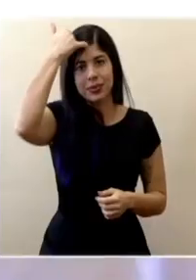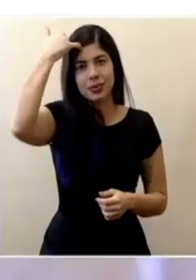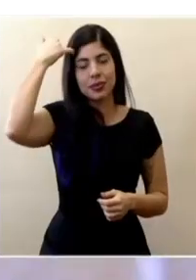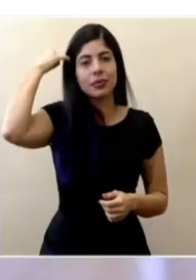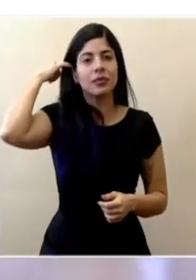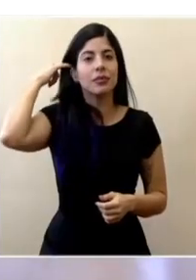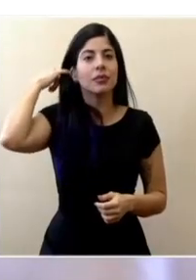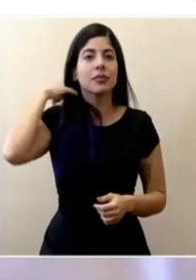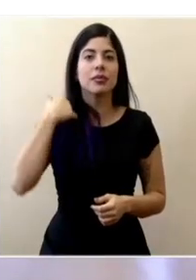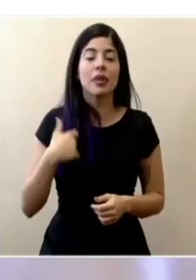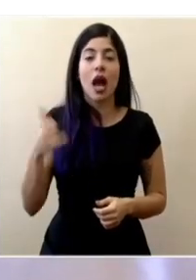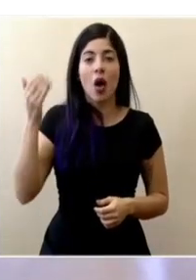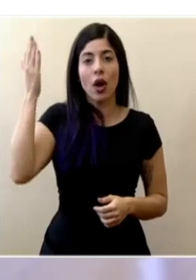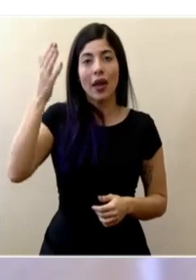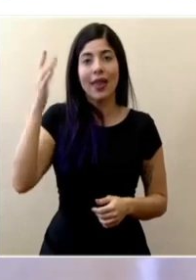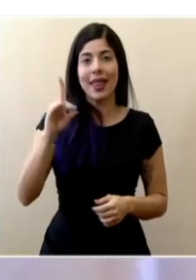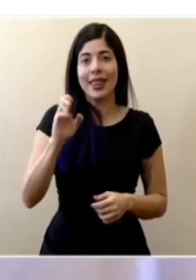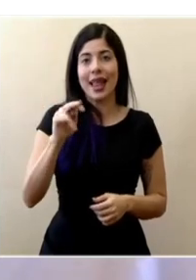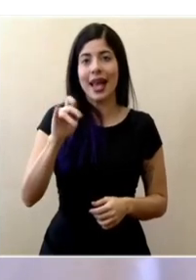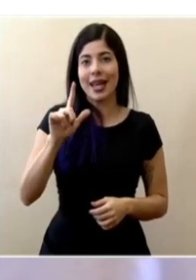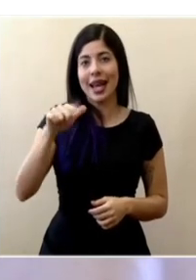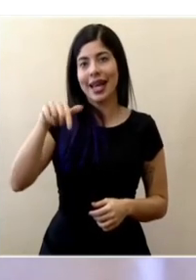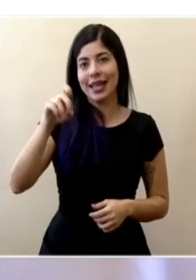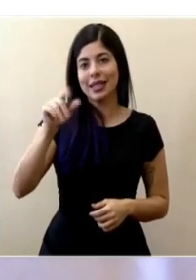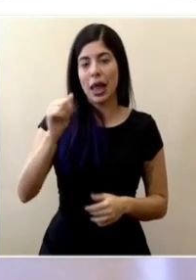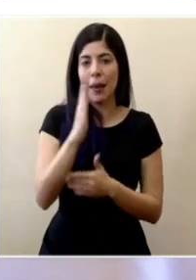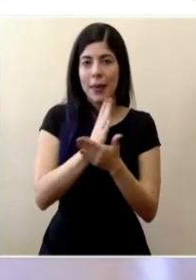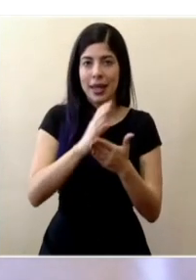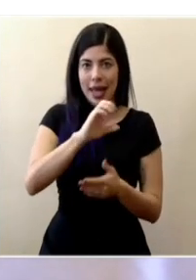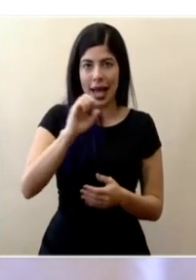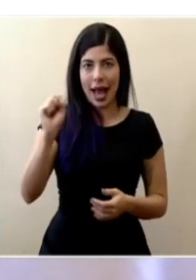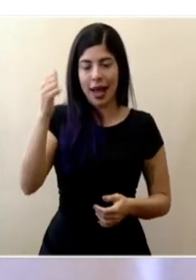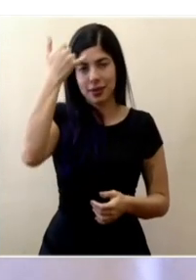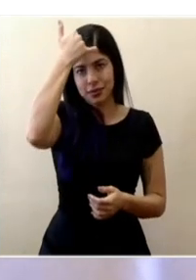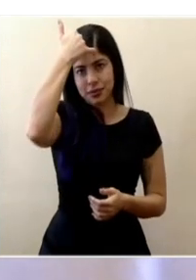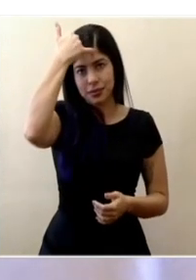Escuchamos el mensaje del doctor Daniel Quesada de la Caja Costarricense del Seguro Social.